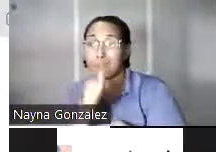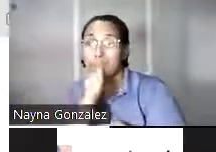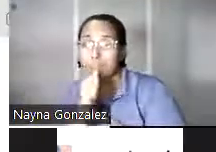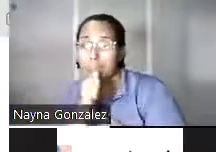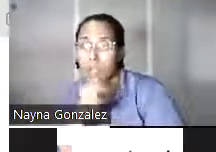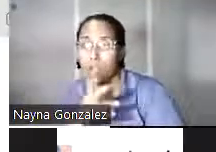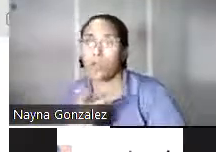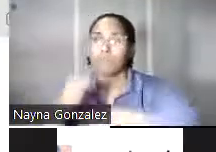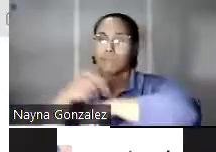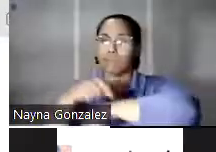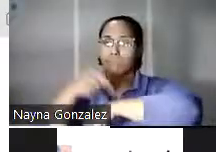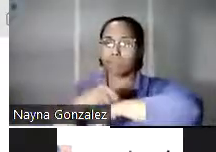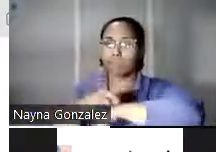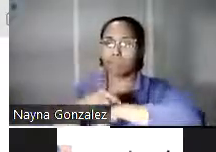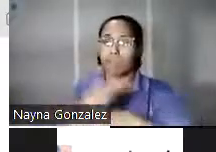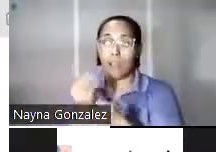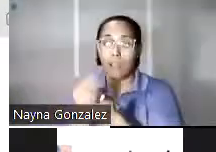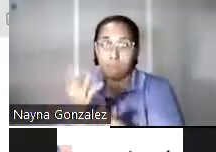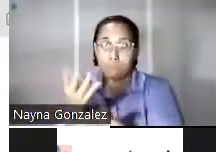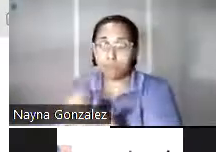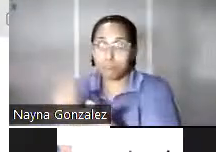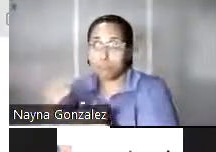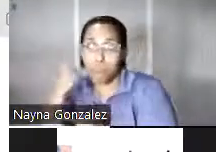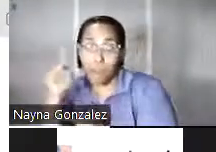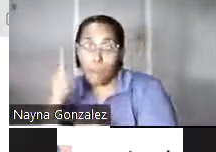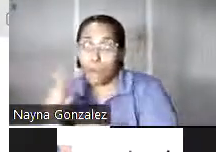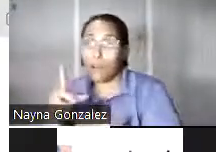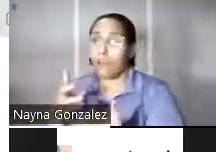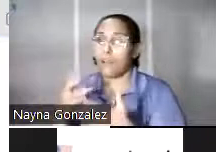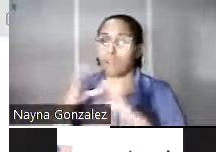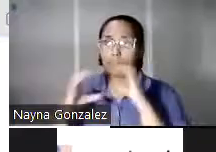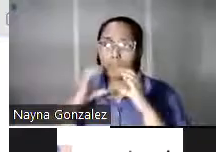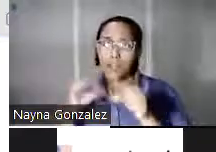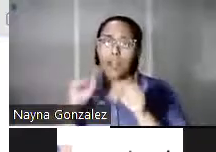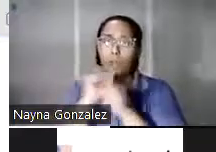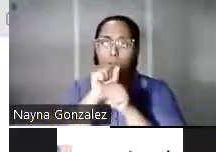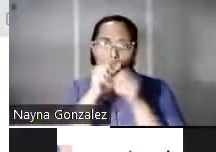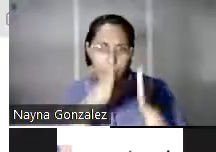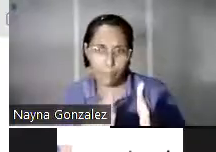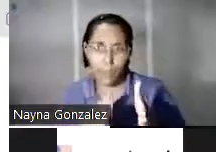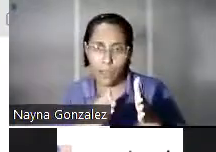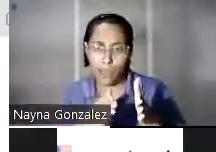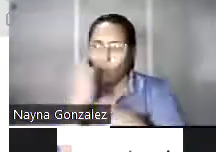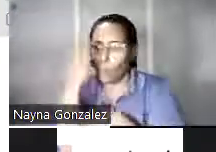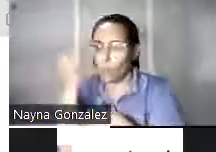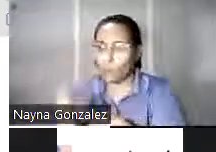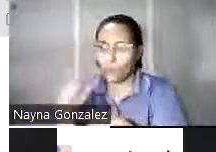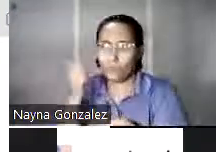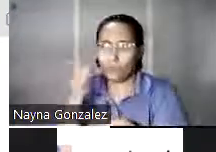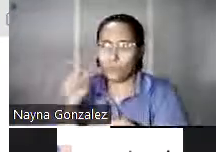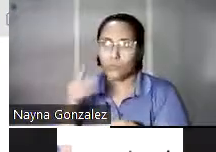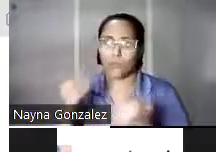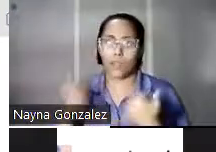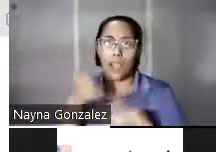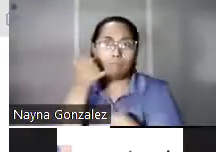tiempo radial en clave de publicidad para comunicarse con sus empleados, particularmente con aquellos que se quedaron sin servicio